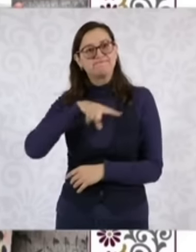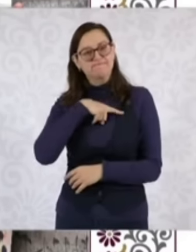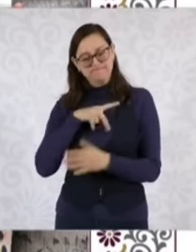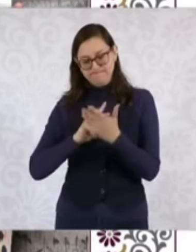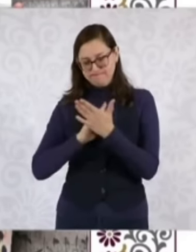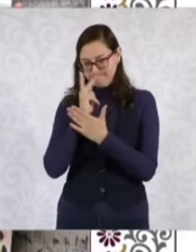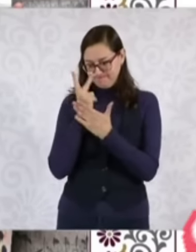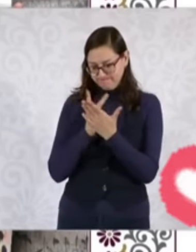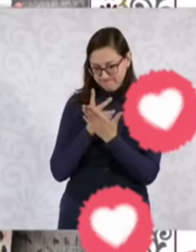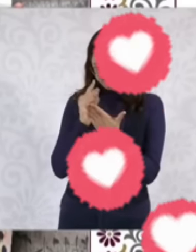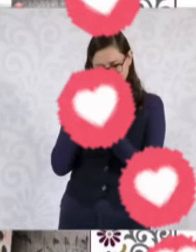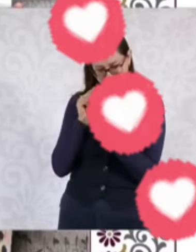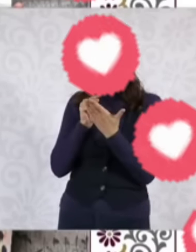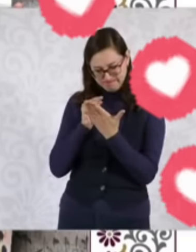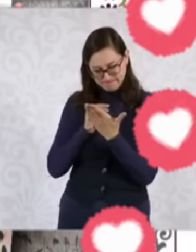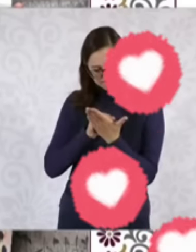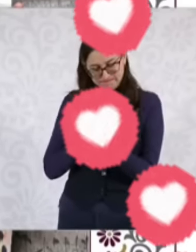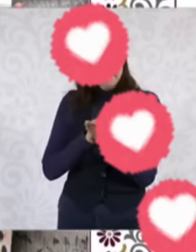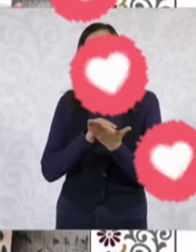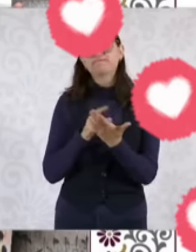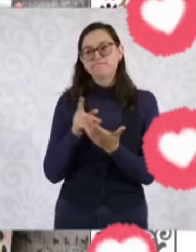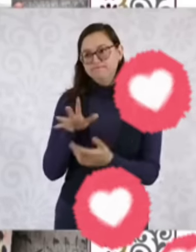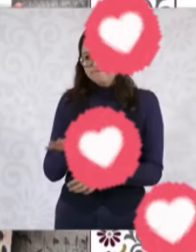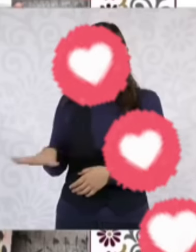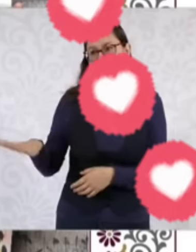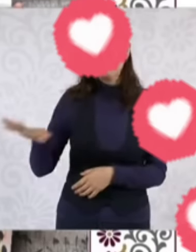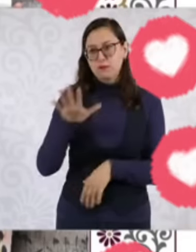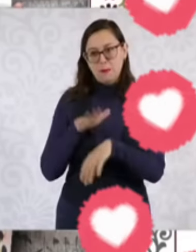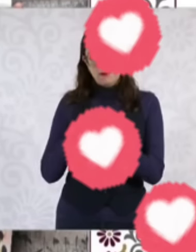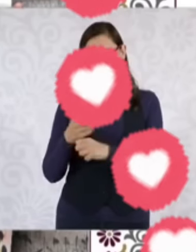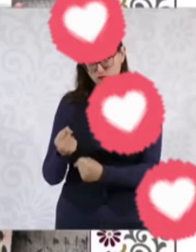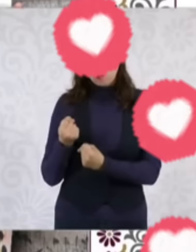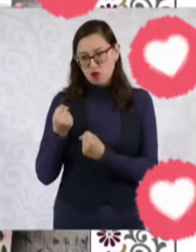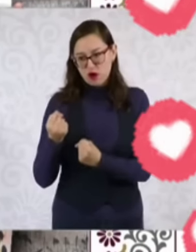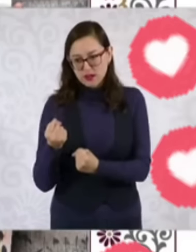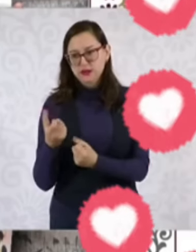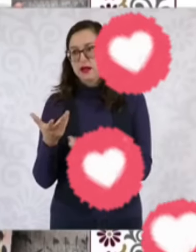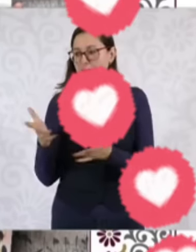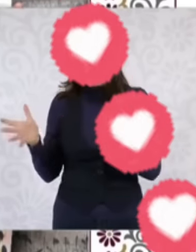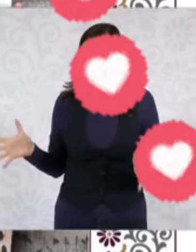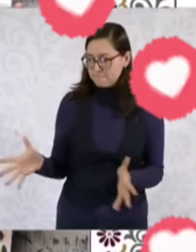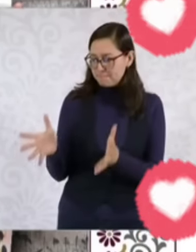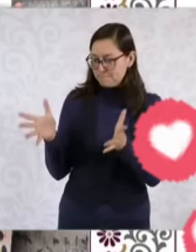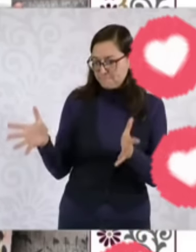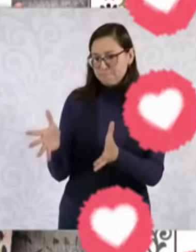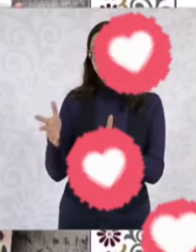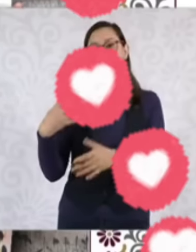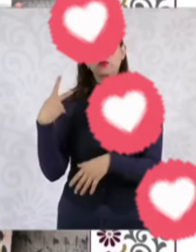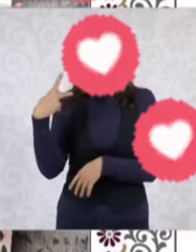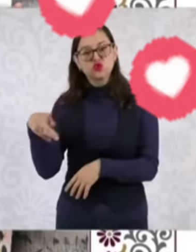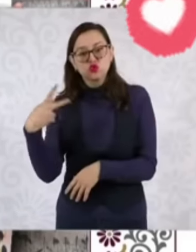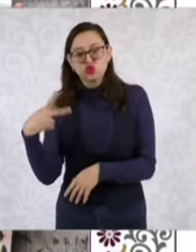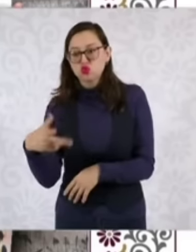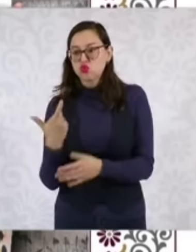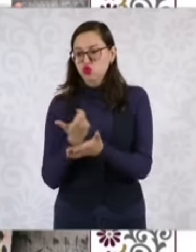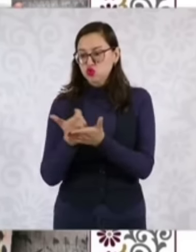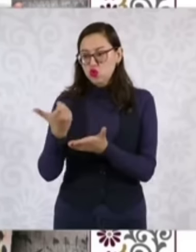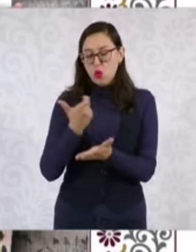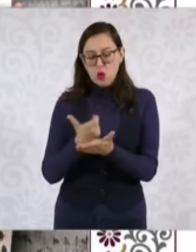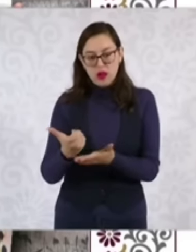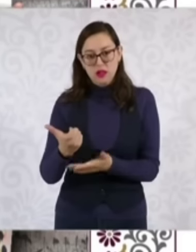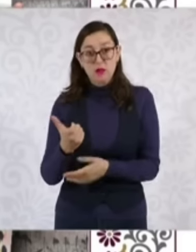empoderar a las mujeres, garantizarles un ingreso básico para que ellas alcancen su autonomía